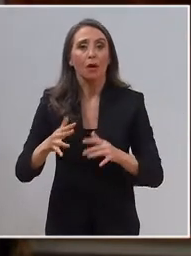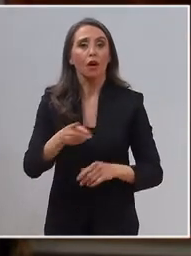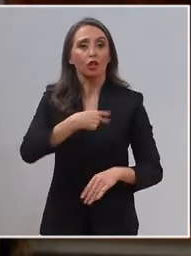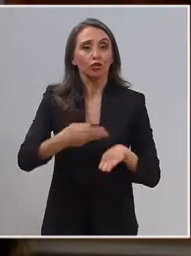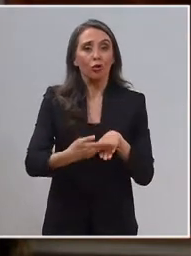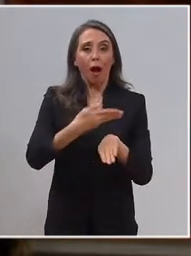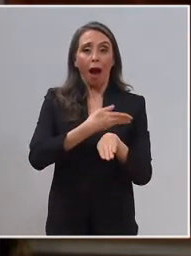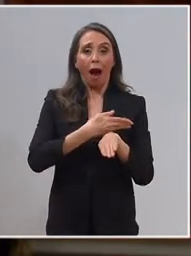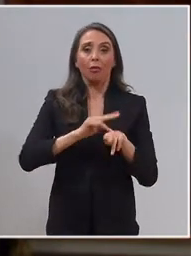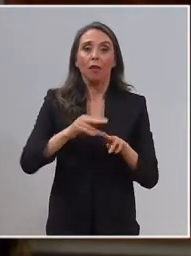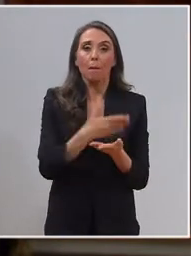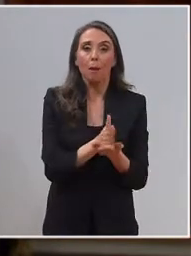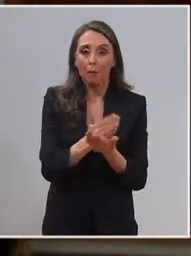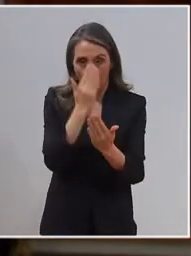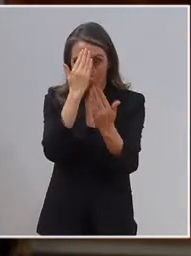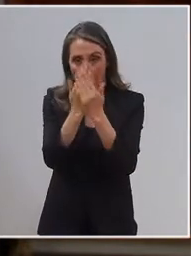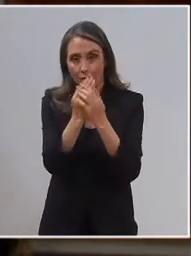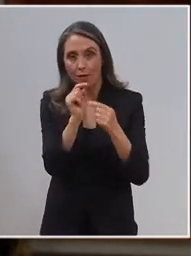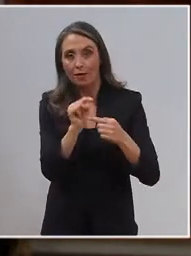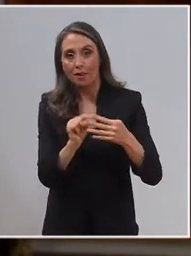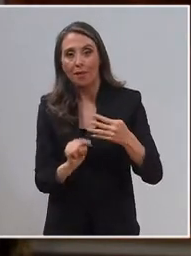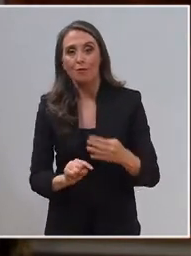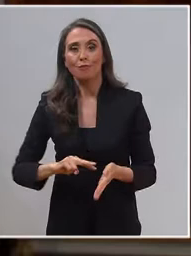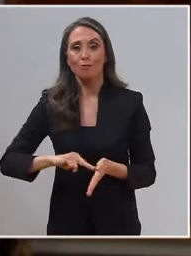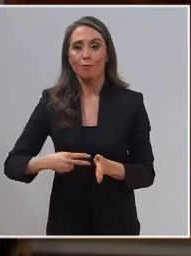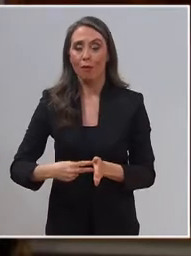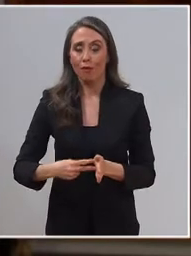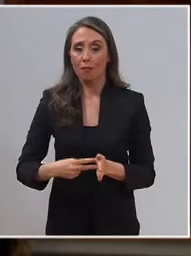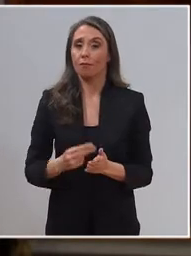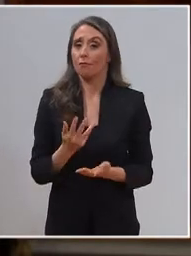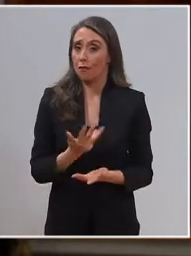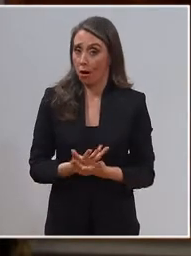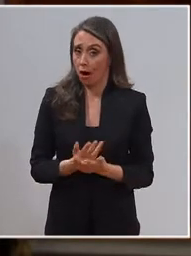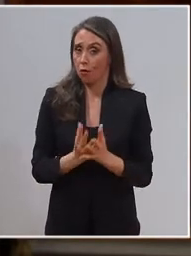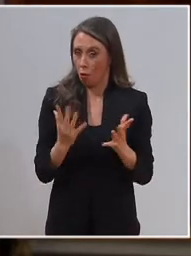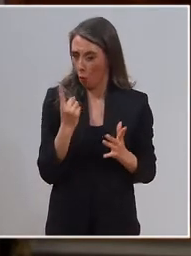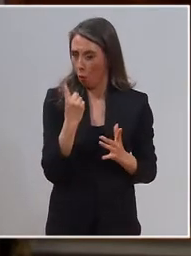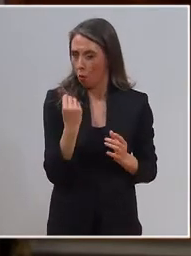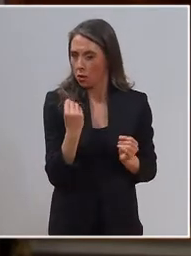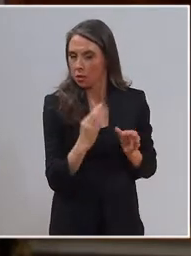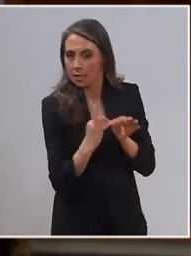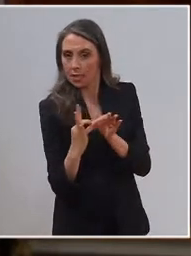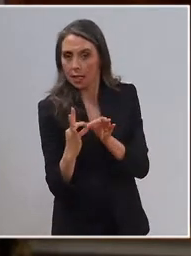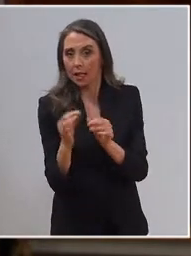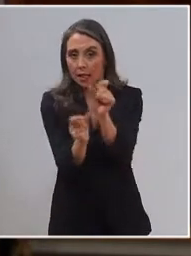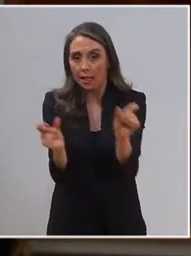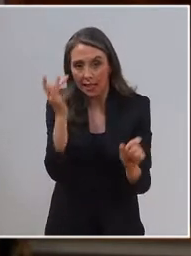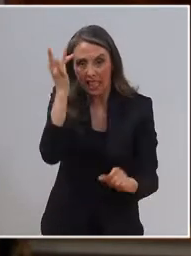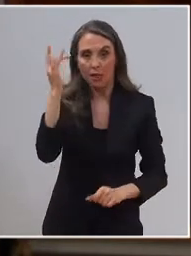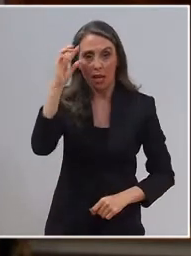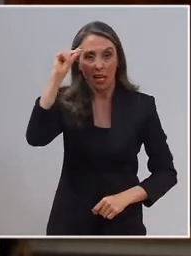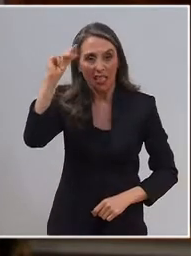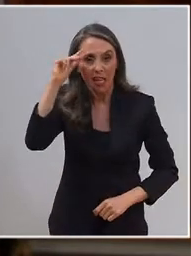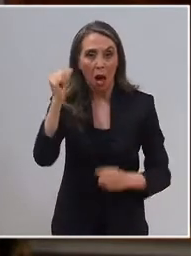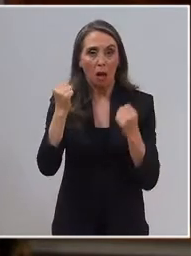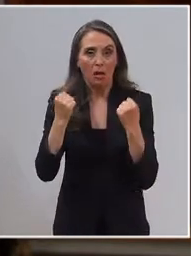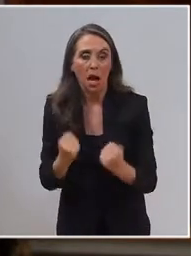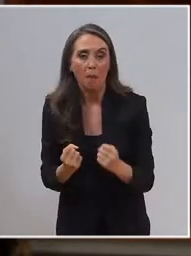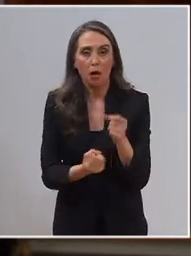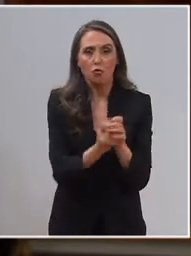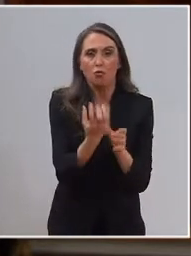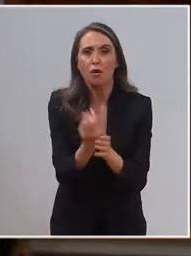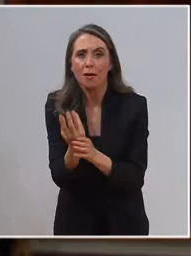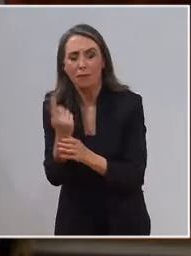hemos preparado para enfrentar estos problemas. Tenemos un gran aliado, la inteligencia, creatividad, capacidad de